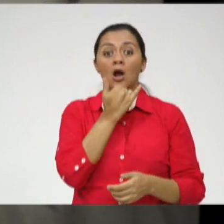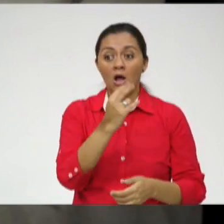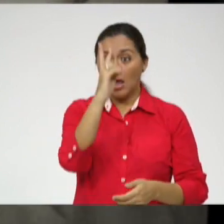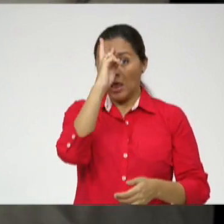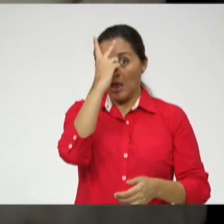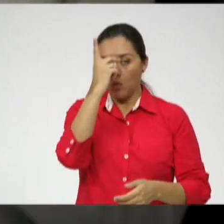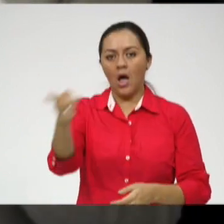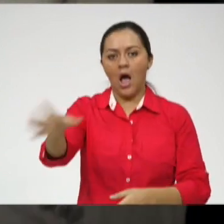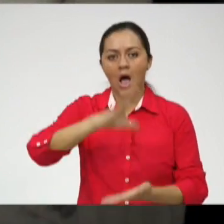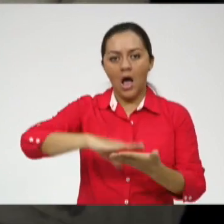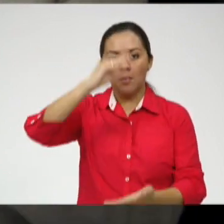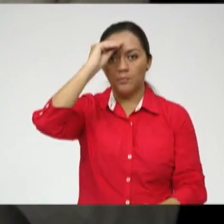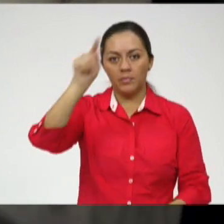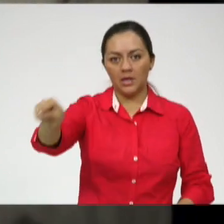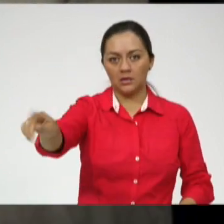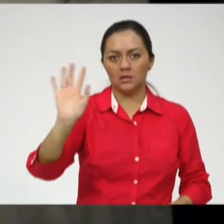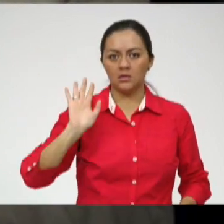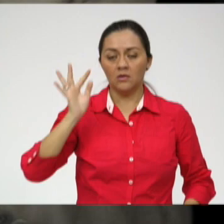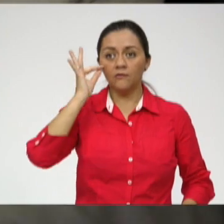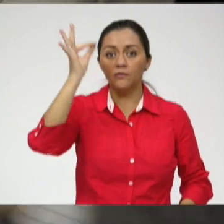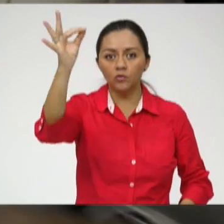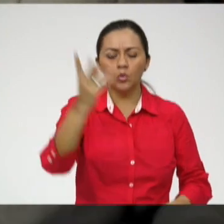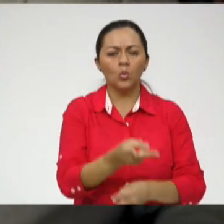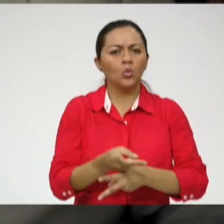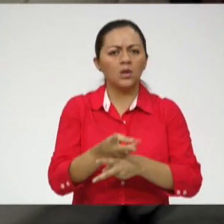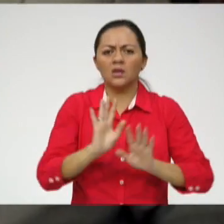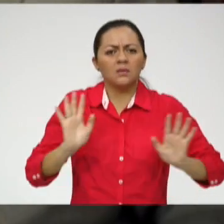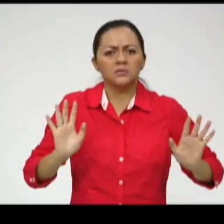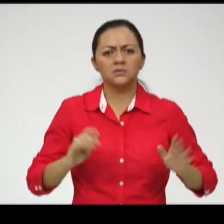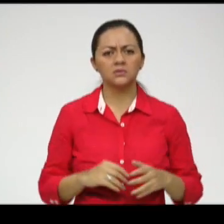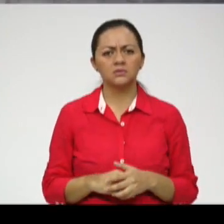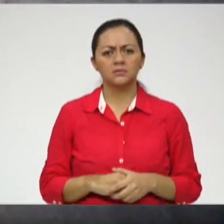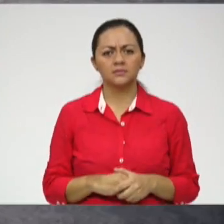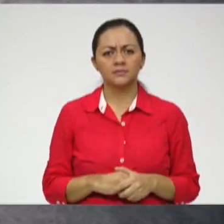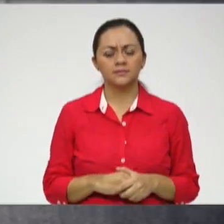esa equivocación para futuro cuidarse de equivocarse.